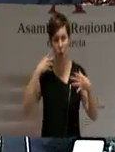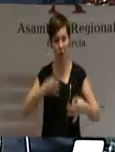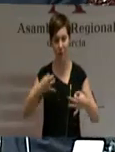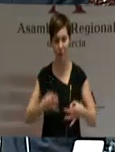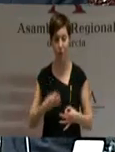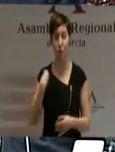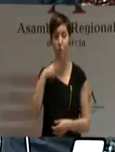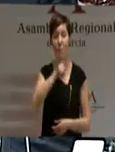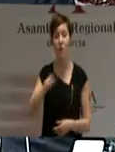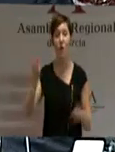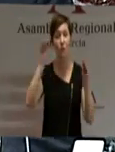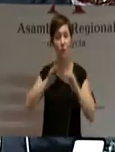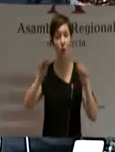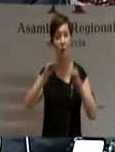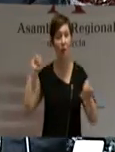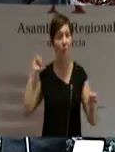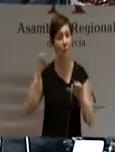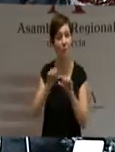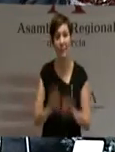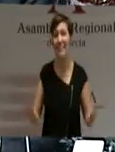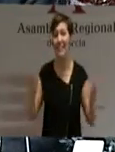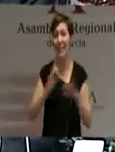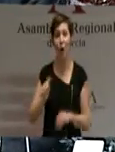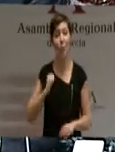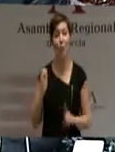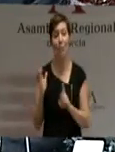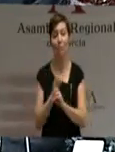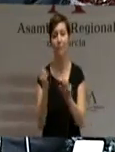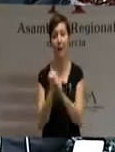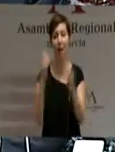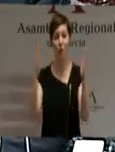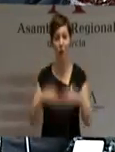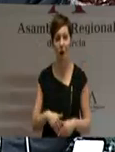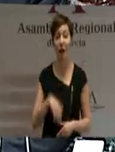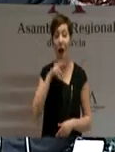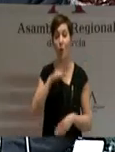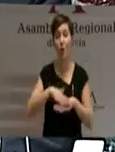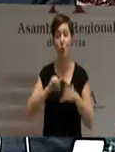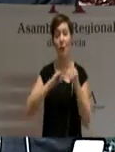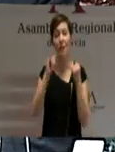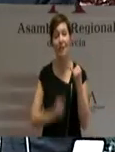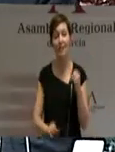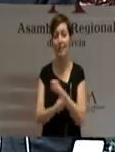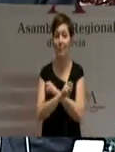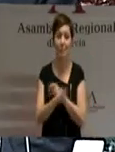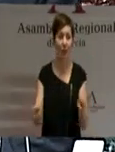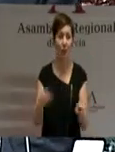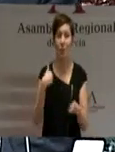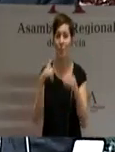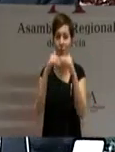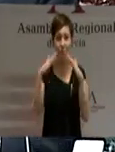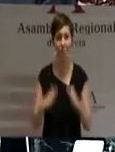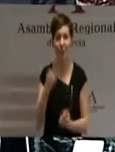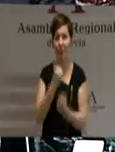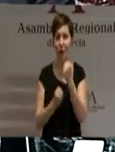por falta de formación nunca han tenido una oportunidad laboral y la crisis les ha abocado a la quibra de su economía doméstica y,